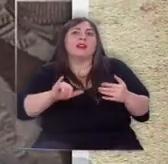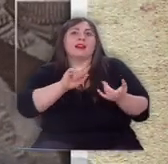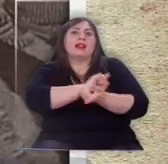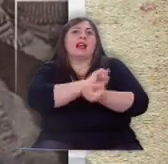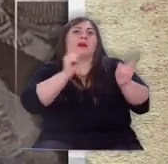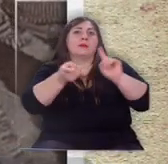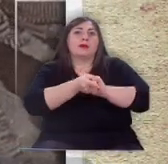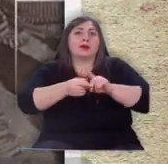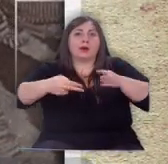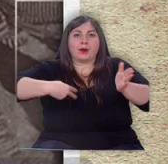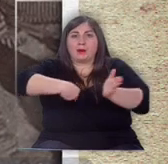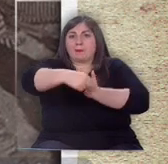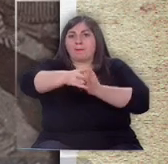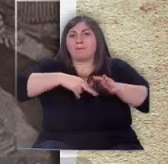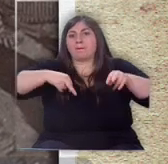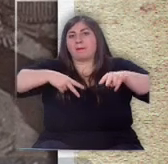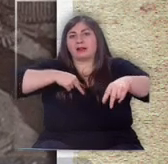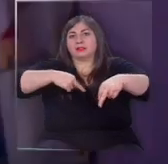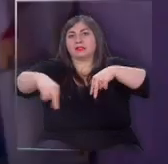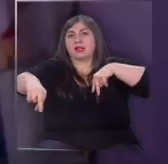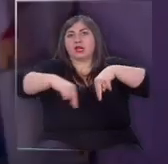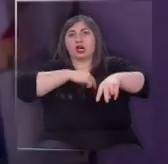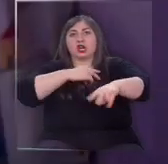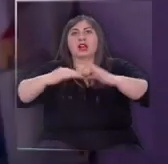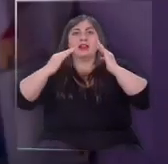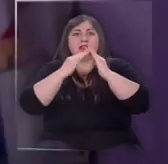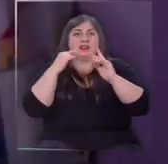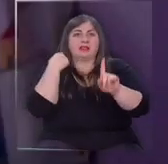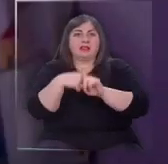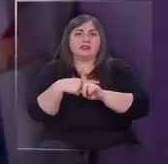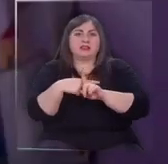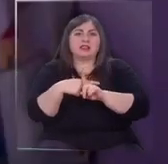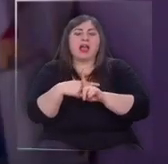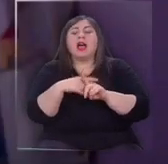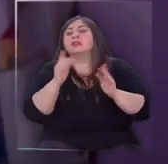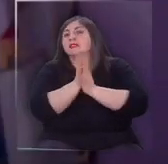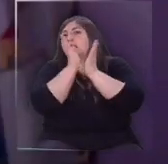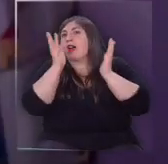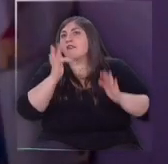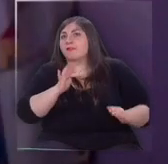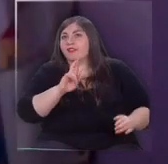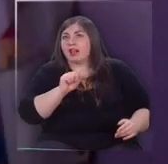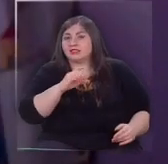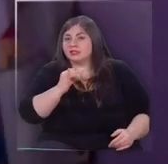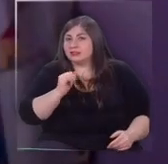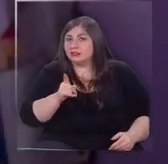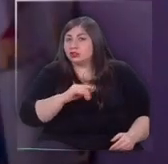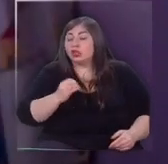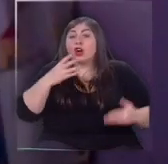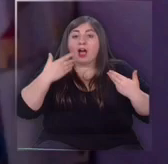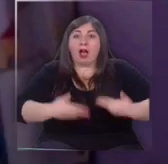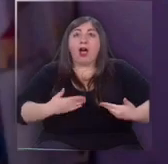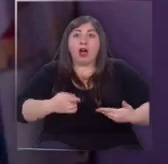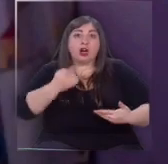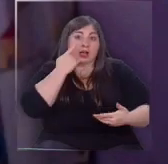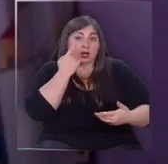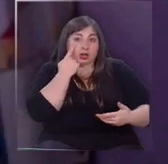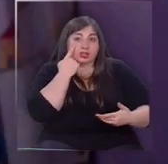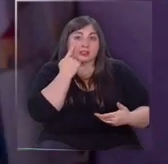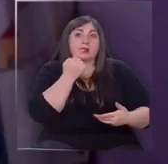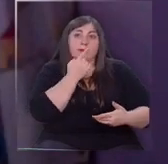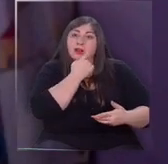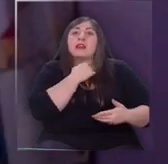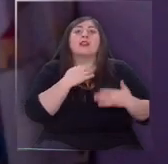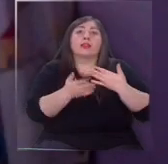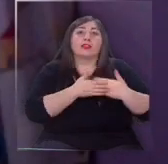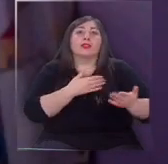en un paseo. Entre la iglesia y convento de San Francisco llegaba aproximadamente a lo que hoy en día es